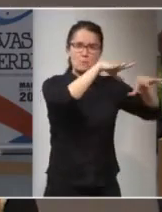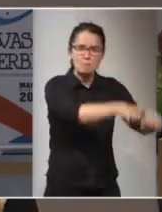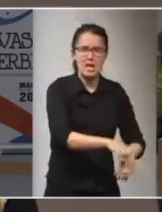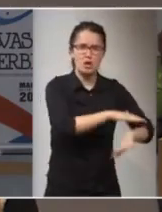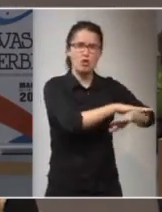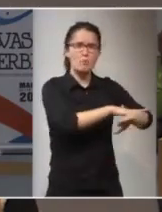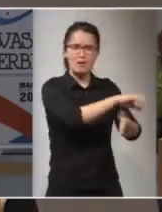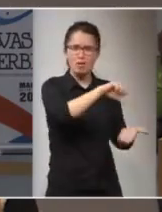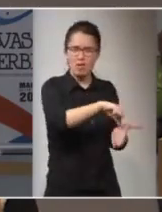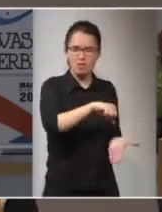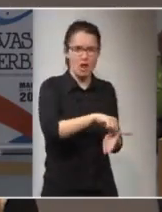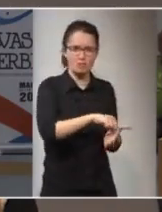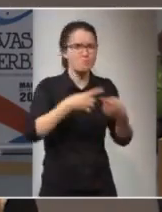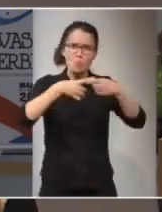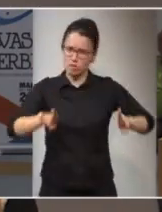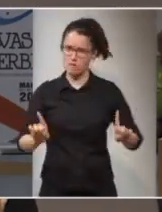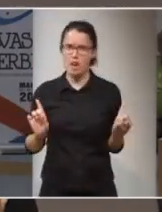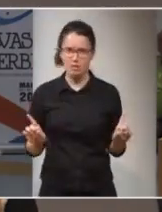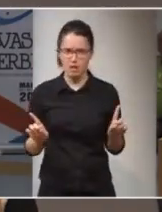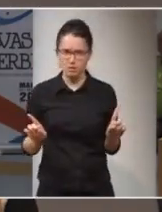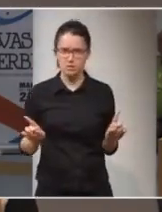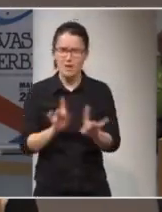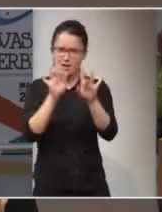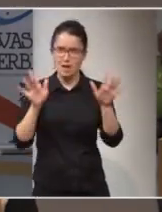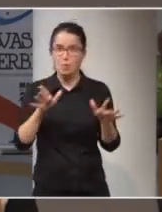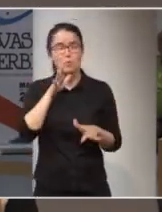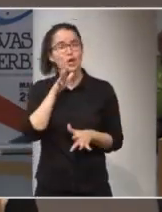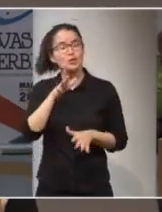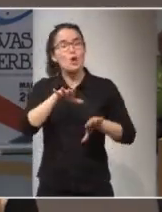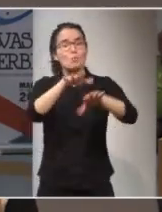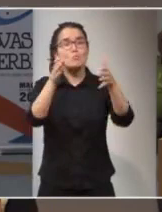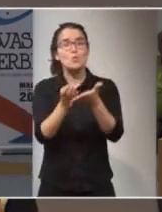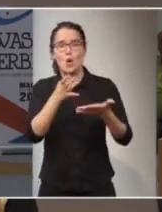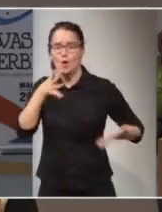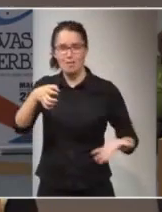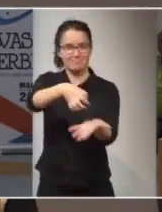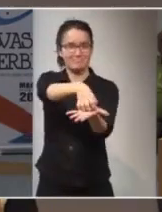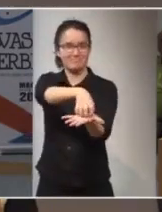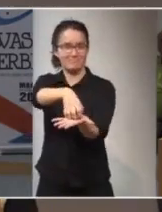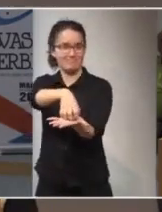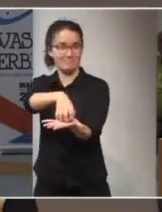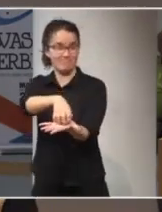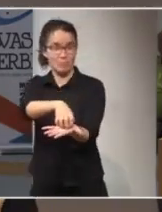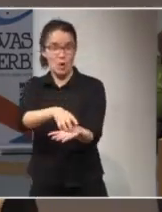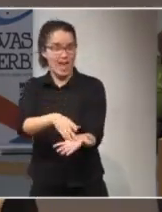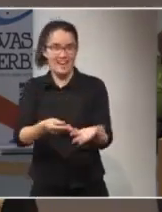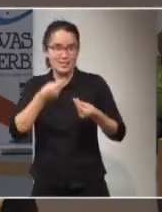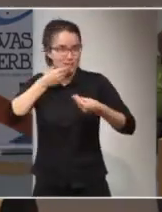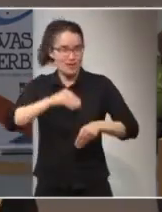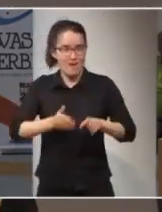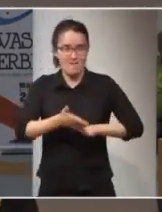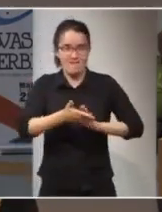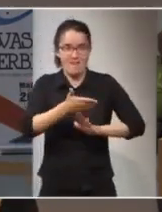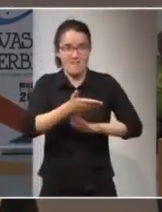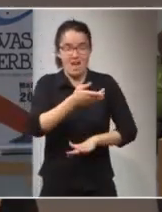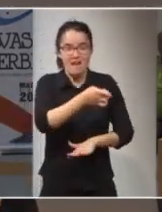gobiernos centrales, y por eso que el mundo está en este momento en una encrucijada, porque la tendencia histórica va hacia esa